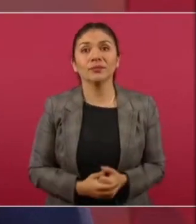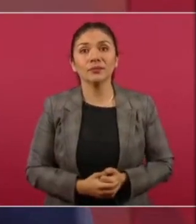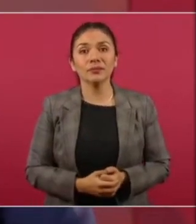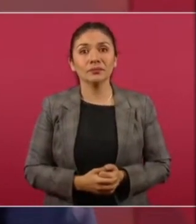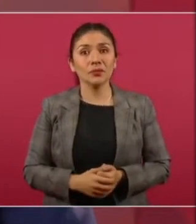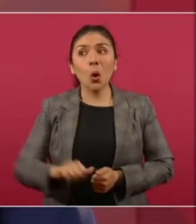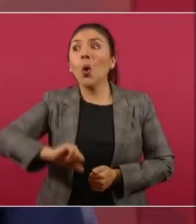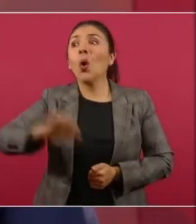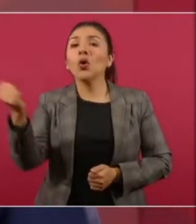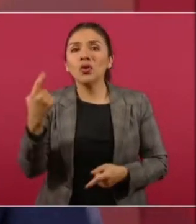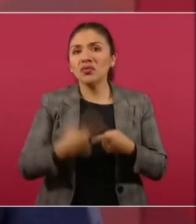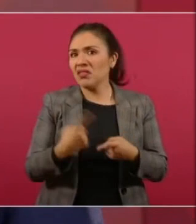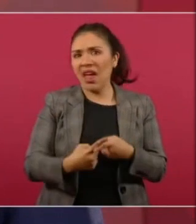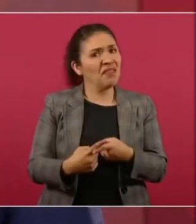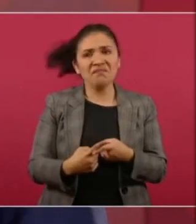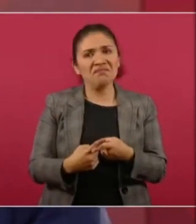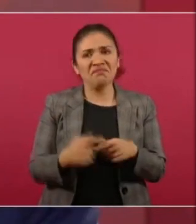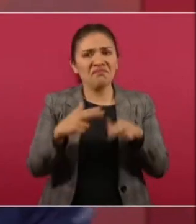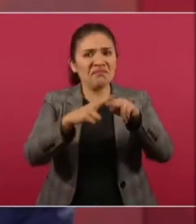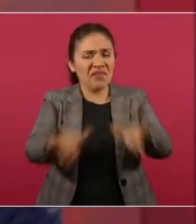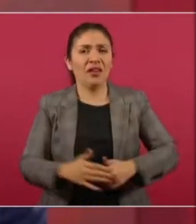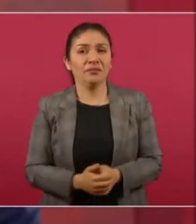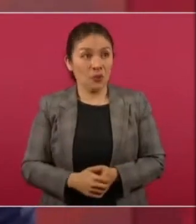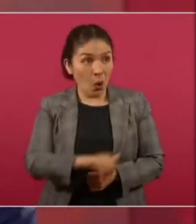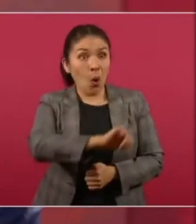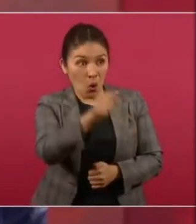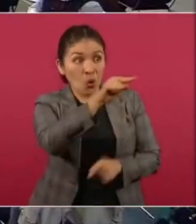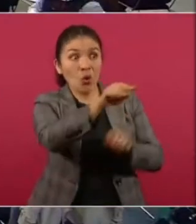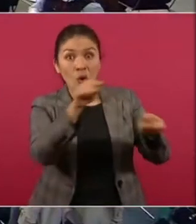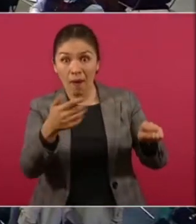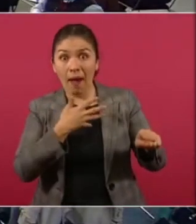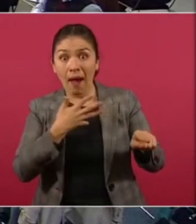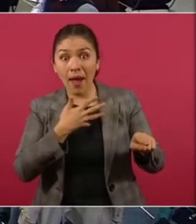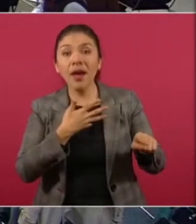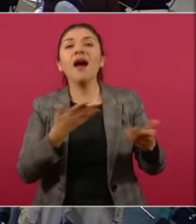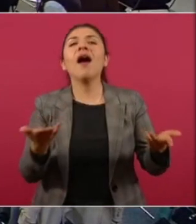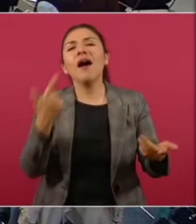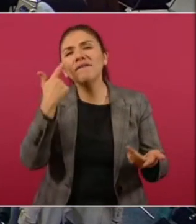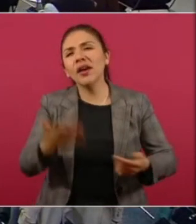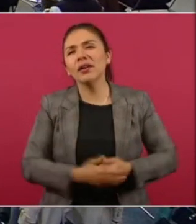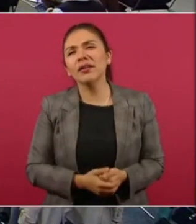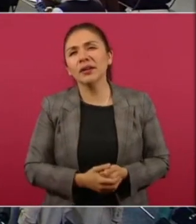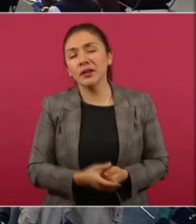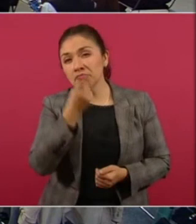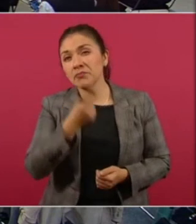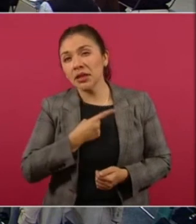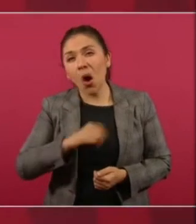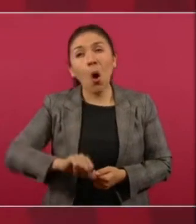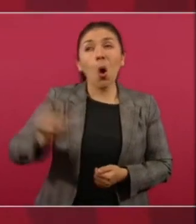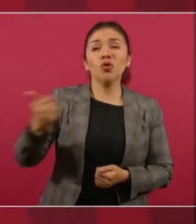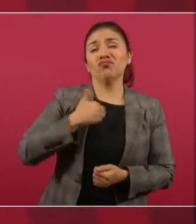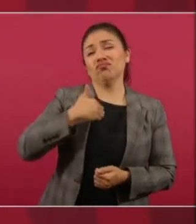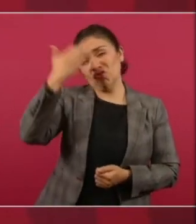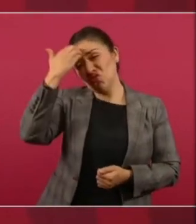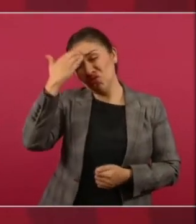No hay nadie. O sea, y si sale alguien por ahí. Que diga que conoce más